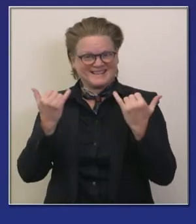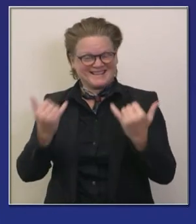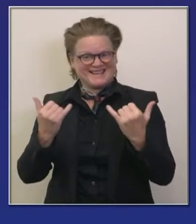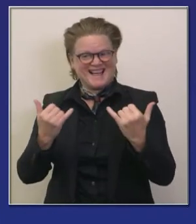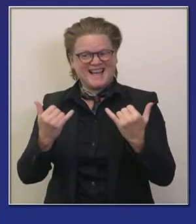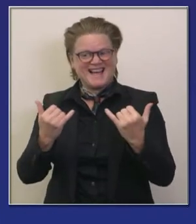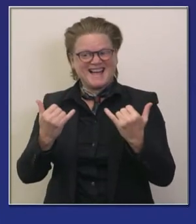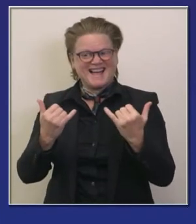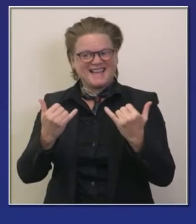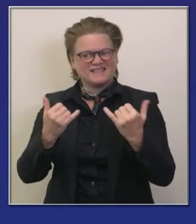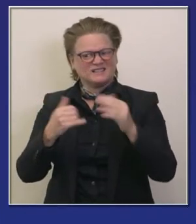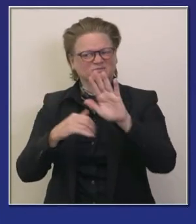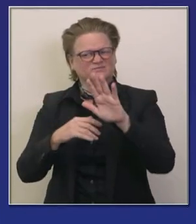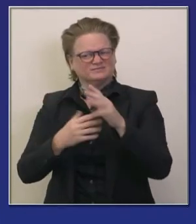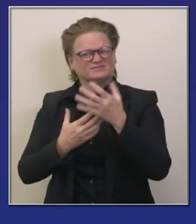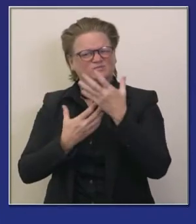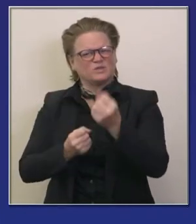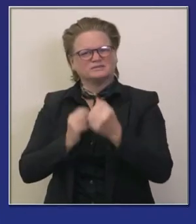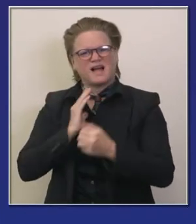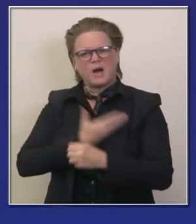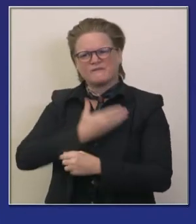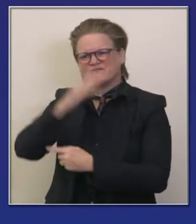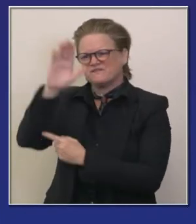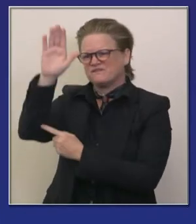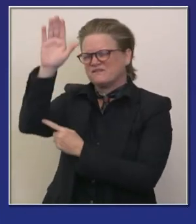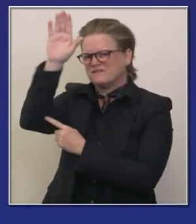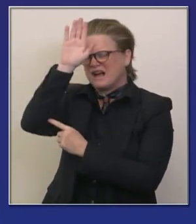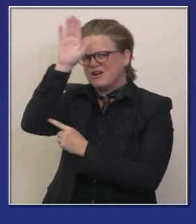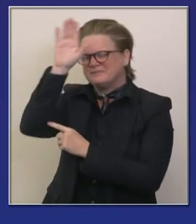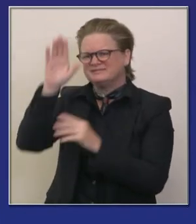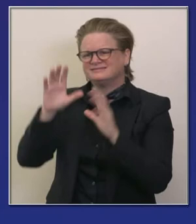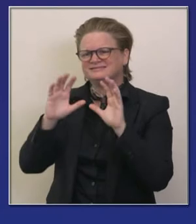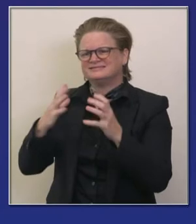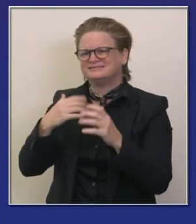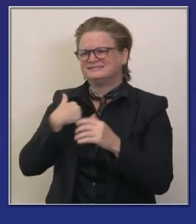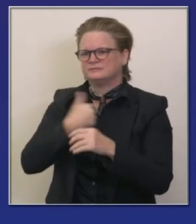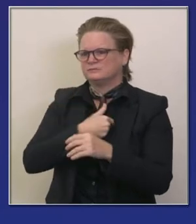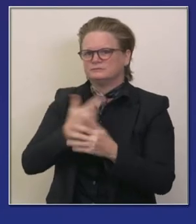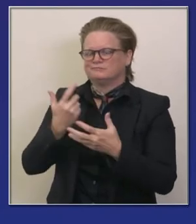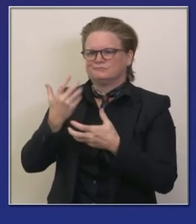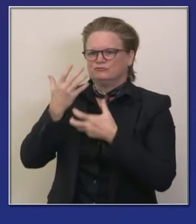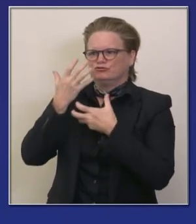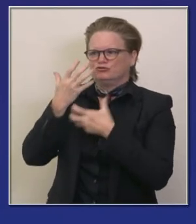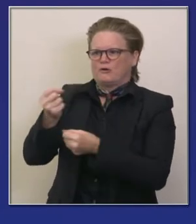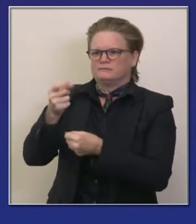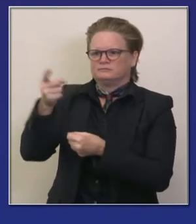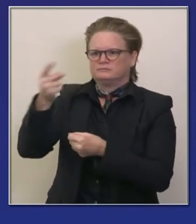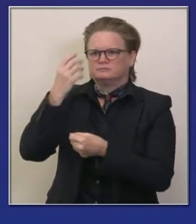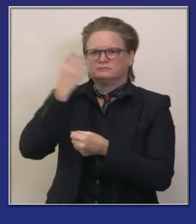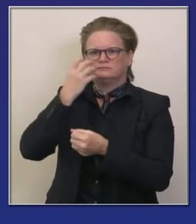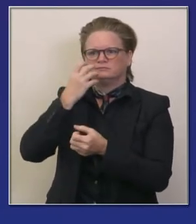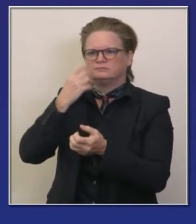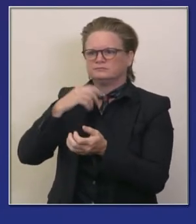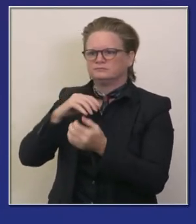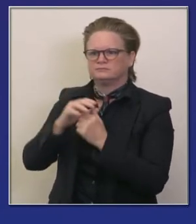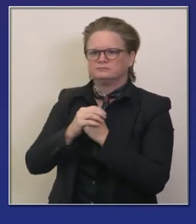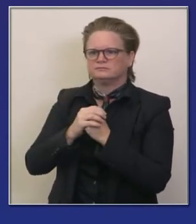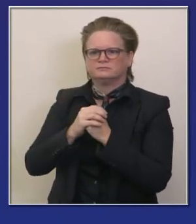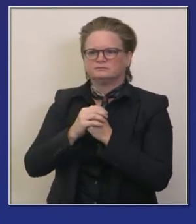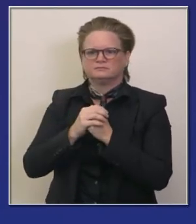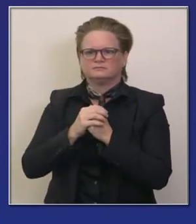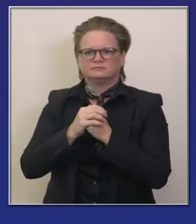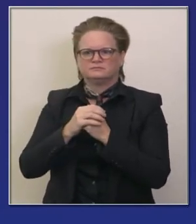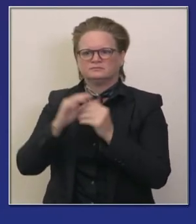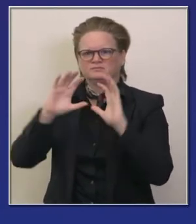y digo mensajeros de confianza porque nadie de mayor confianza que bomberos heroicos